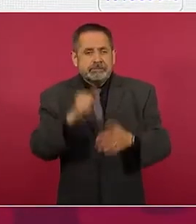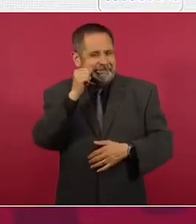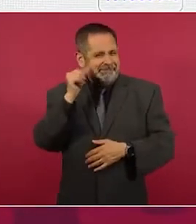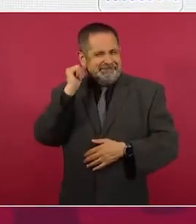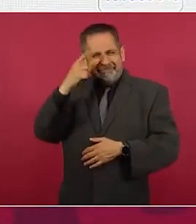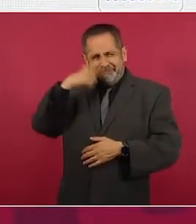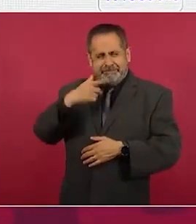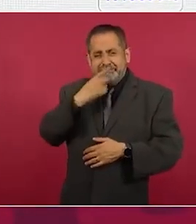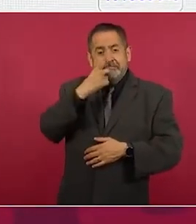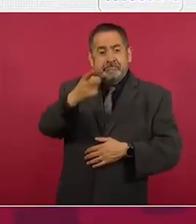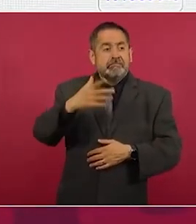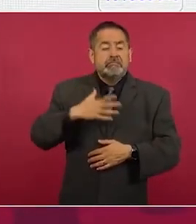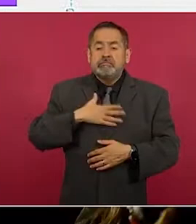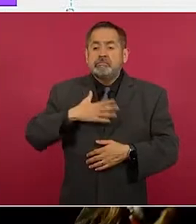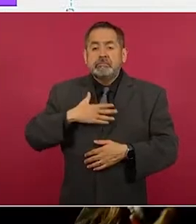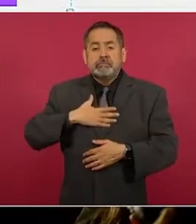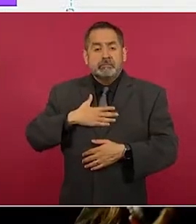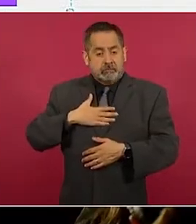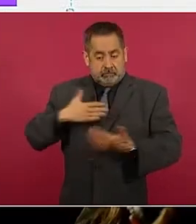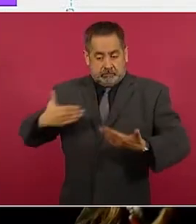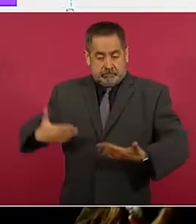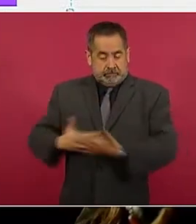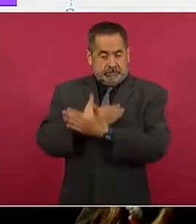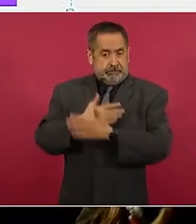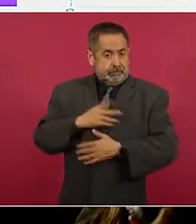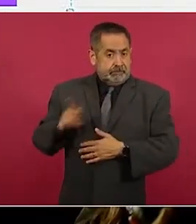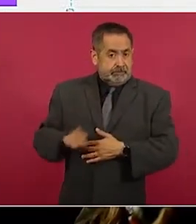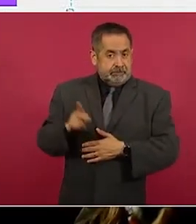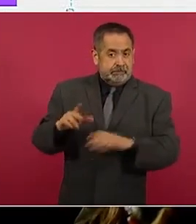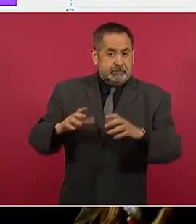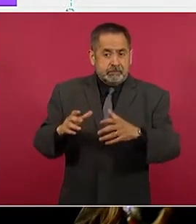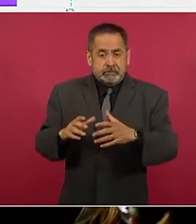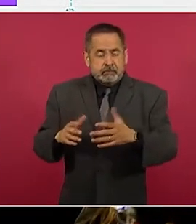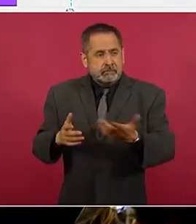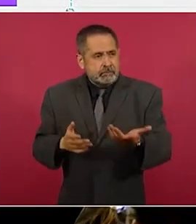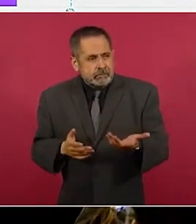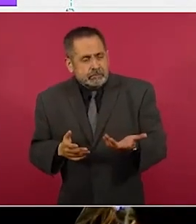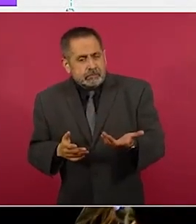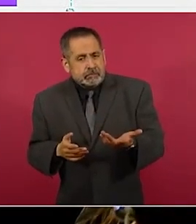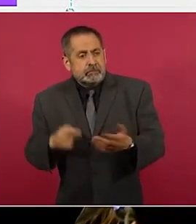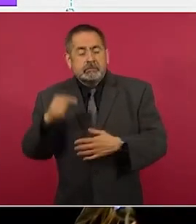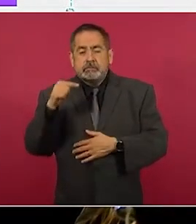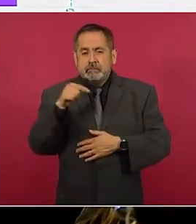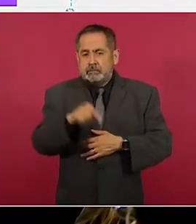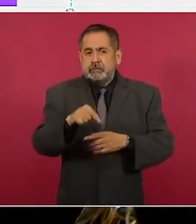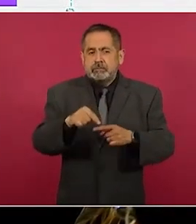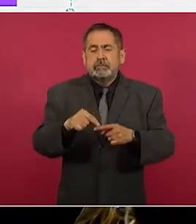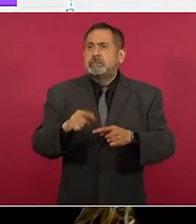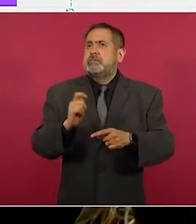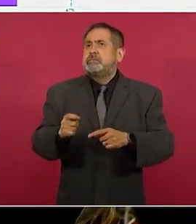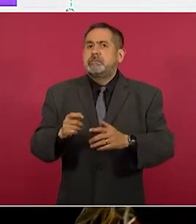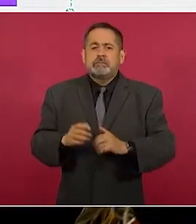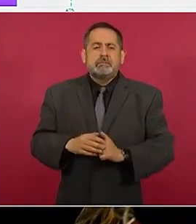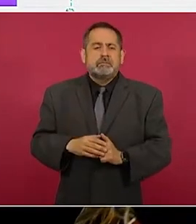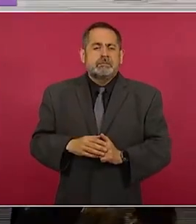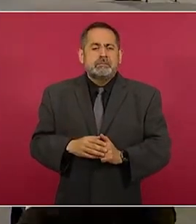anoche que existe desde antes de la